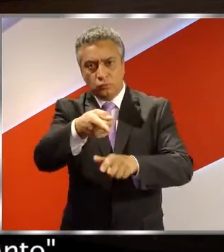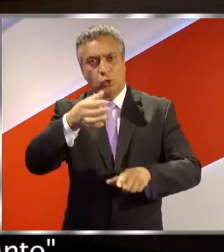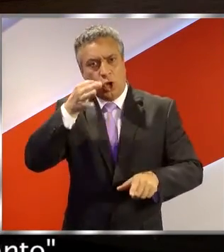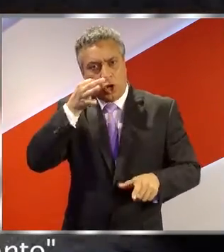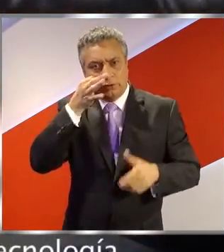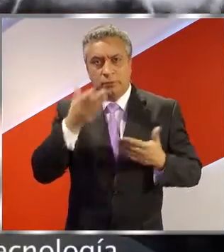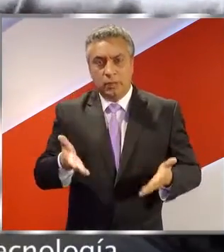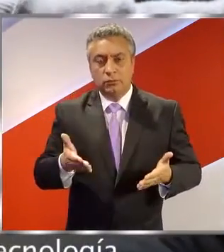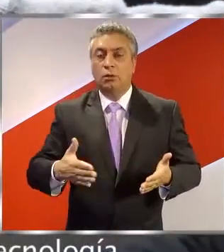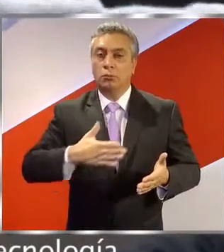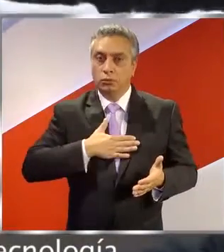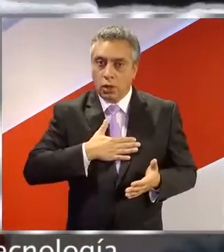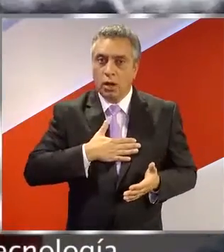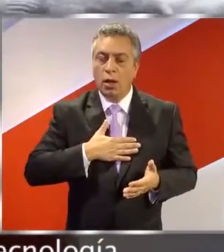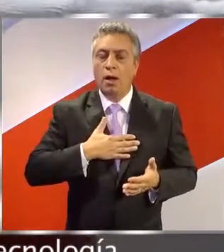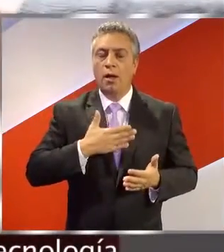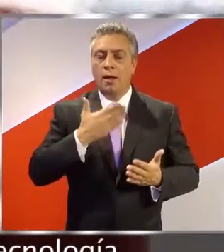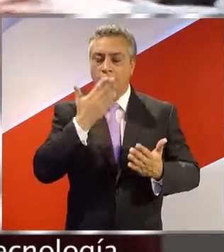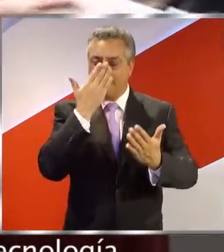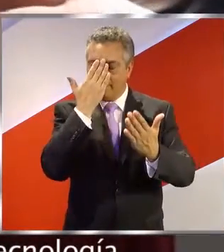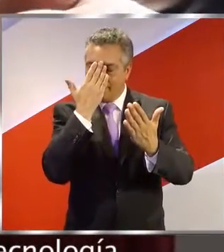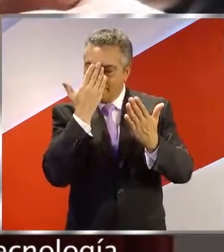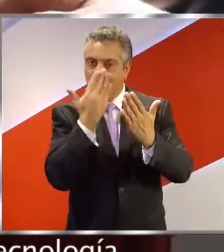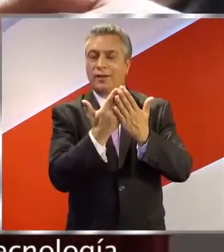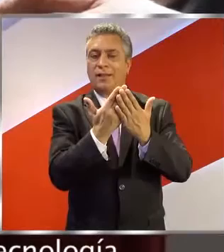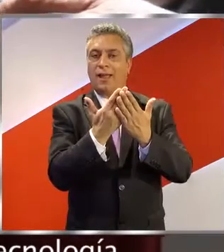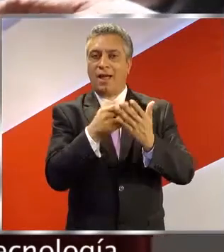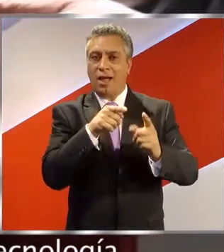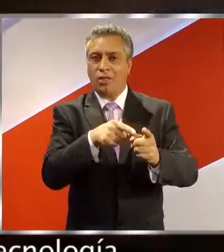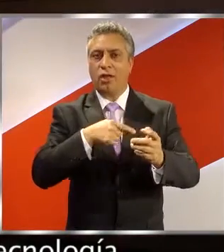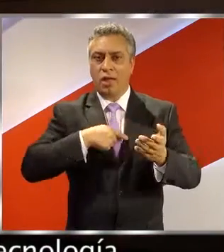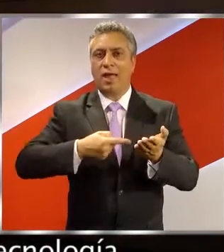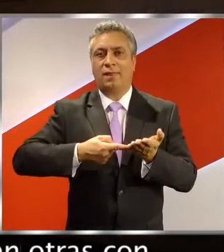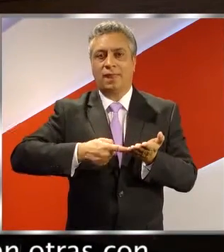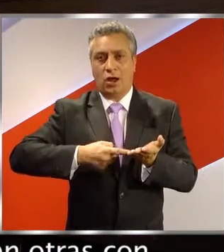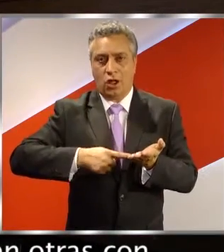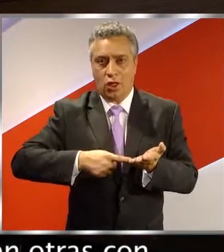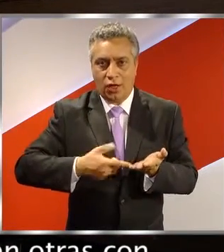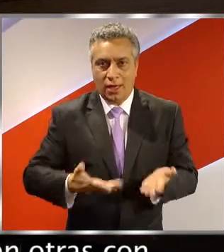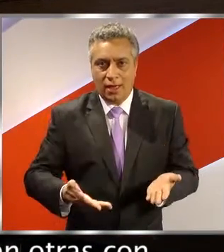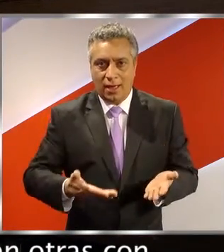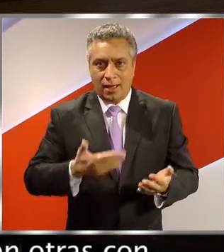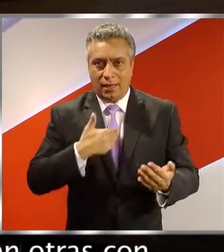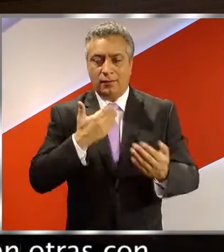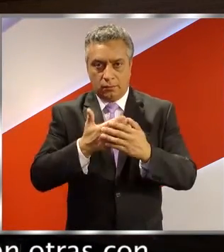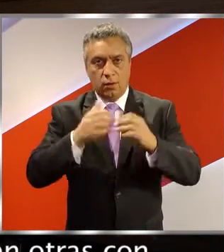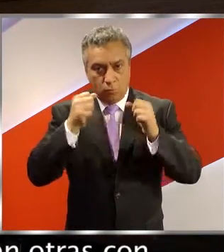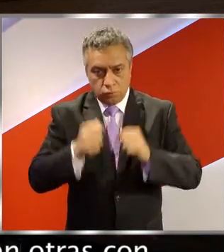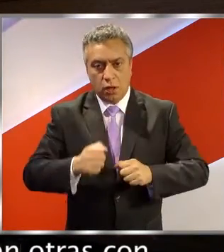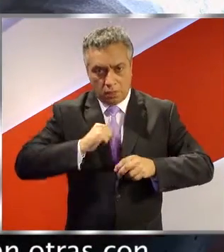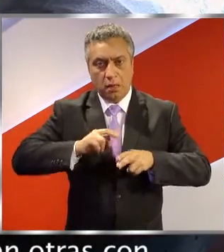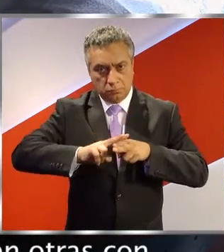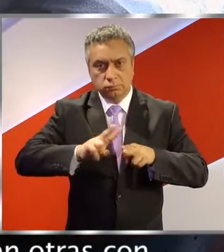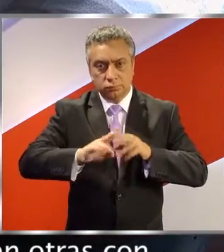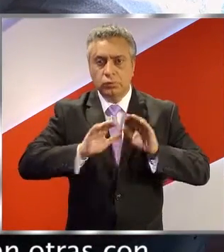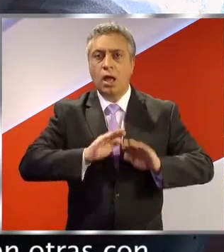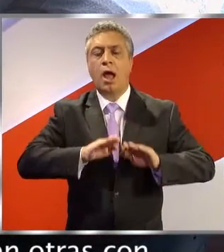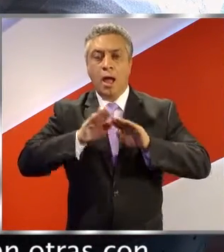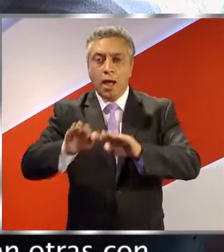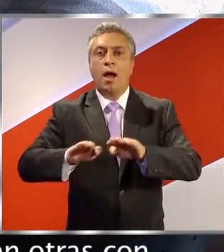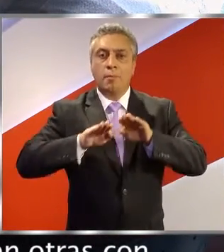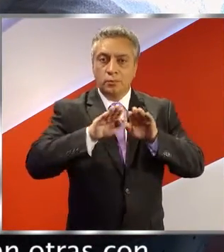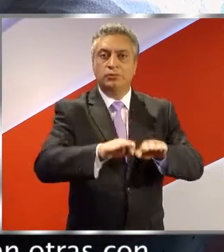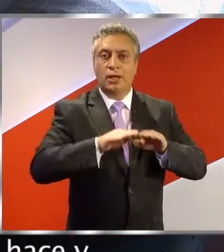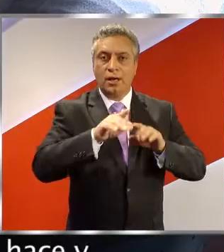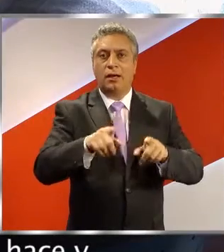conocimiento. Y ahí me viví enfrentado a la tecnología. Pude hacer mi parte y apoyar en otras